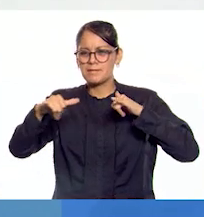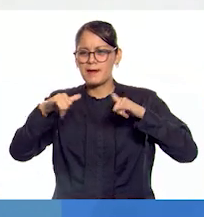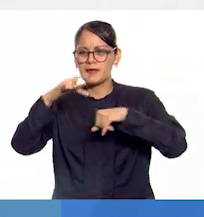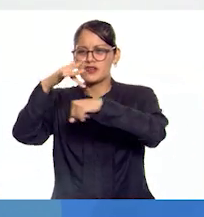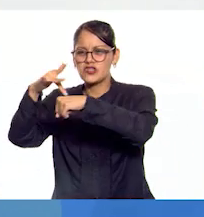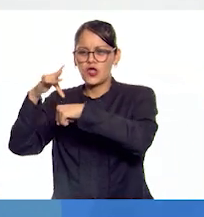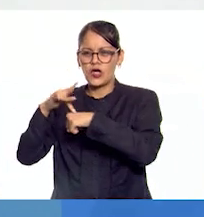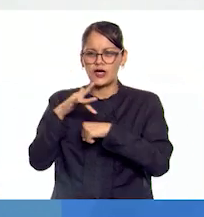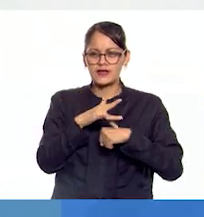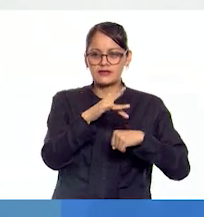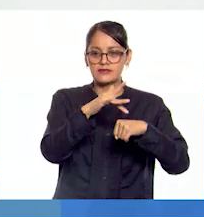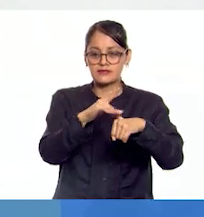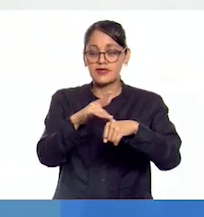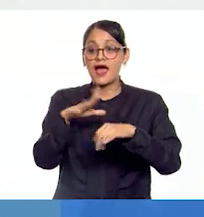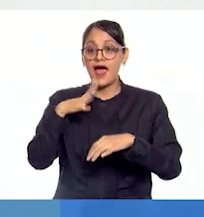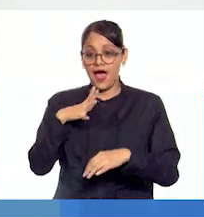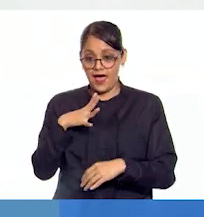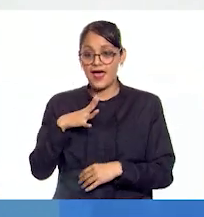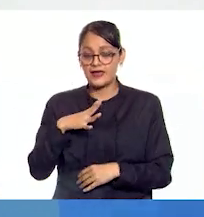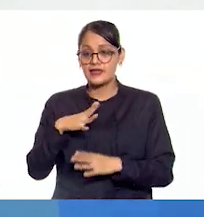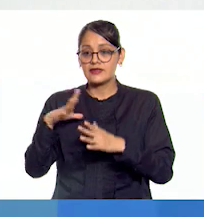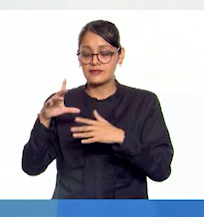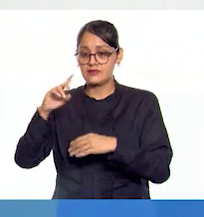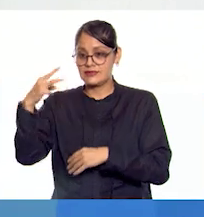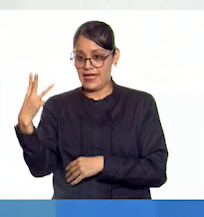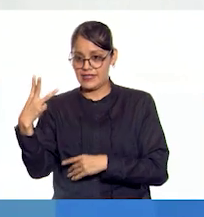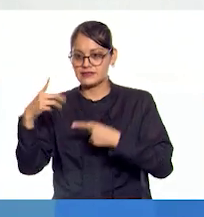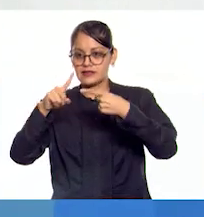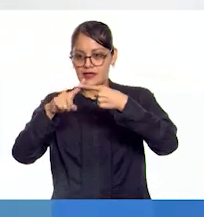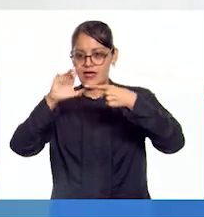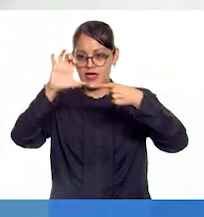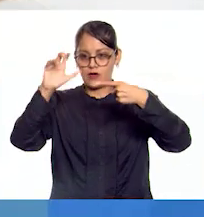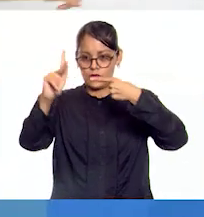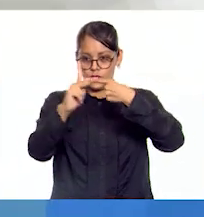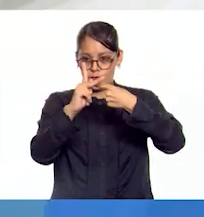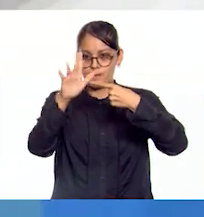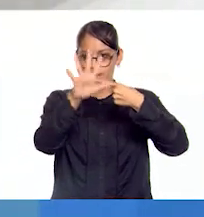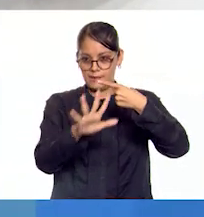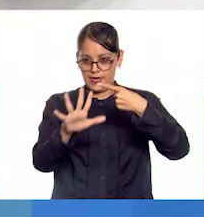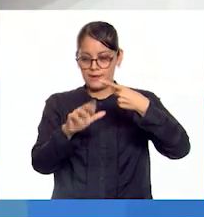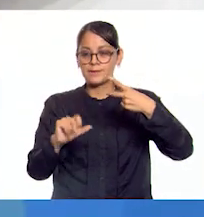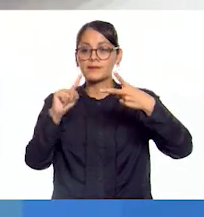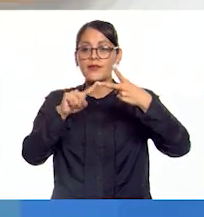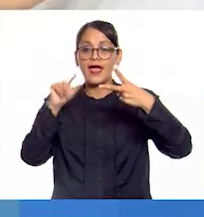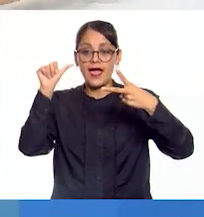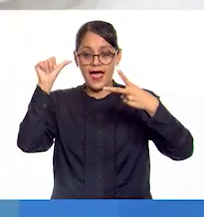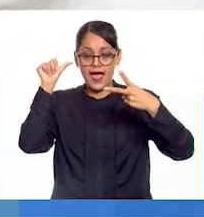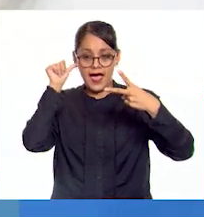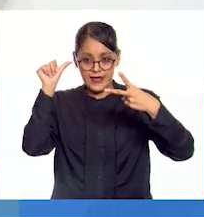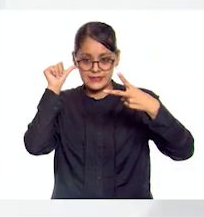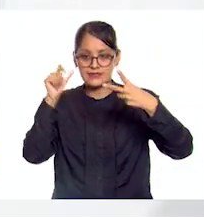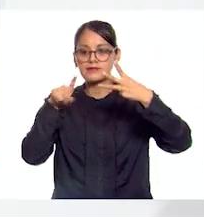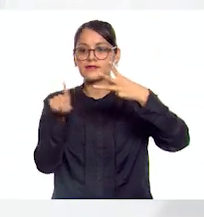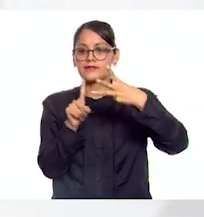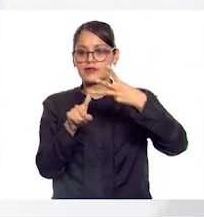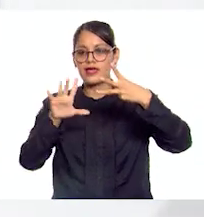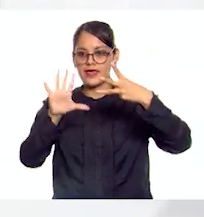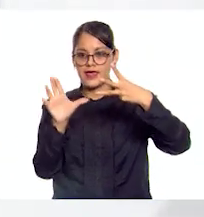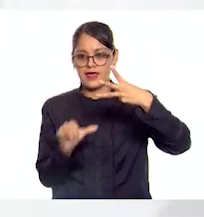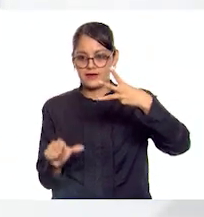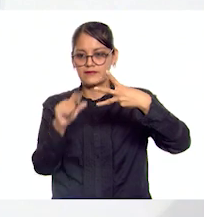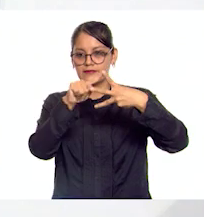abarcó tres continentes, Europa, Asia y África.